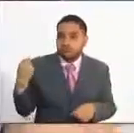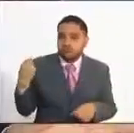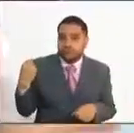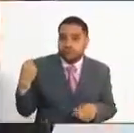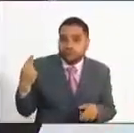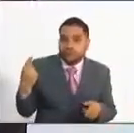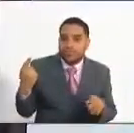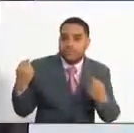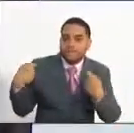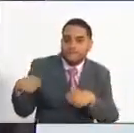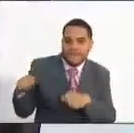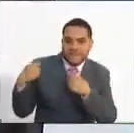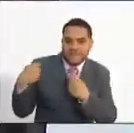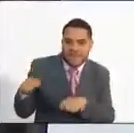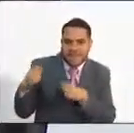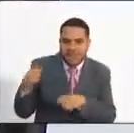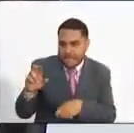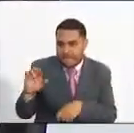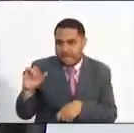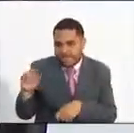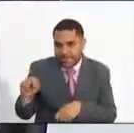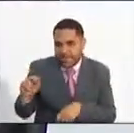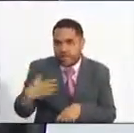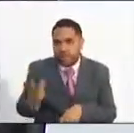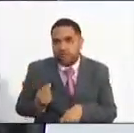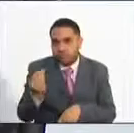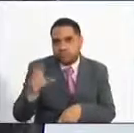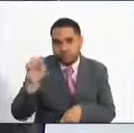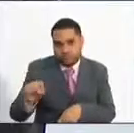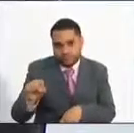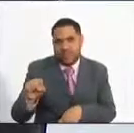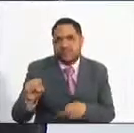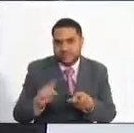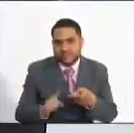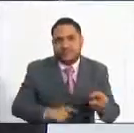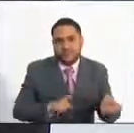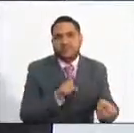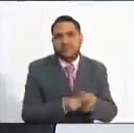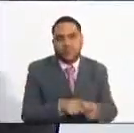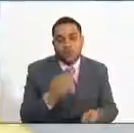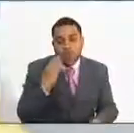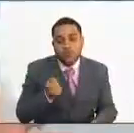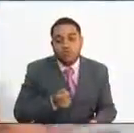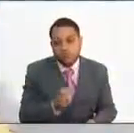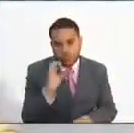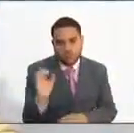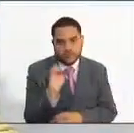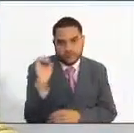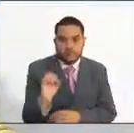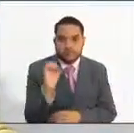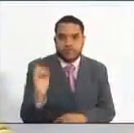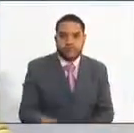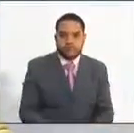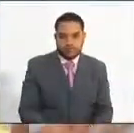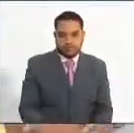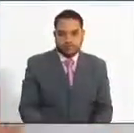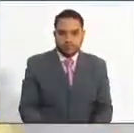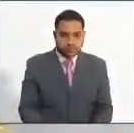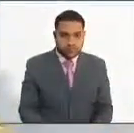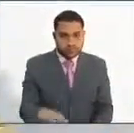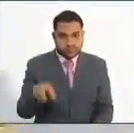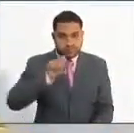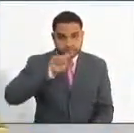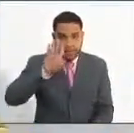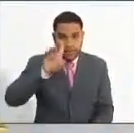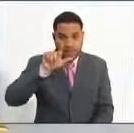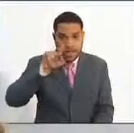en venta de pines e inscripciones y algunas de ellas vienen para este mes de octubre. Muy bien. Comisionada Blanca Romero, en su